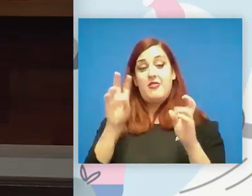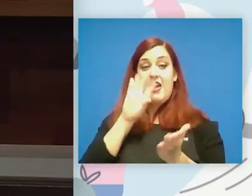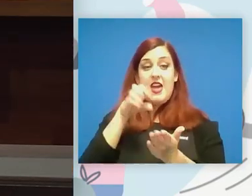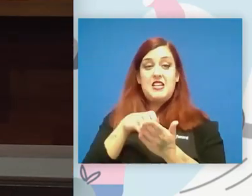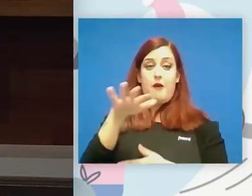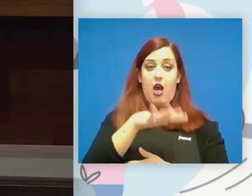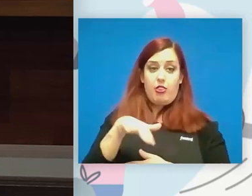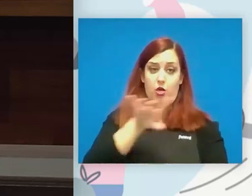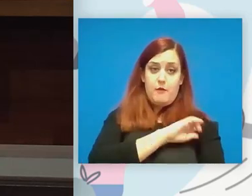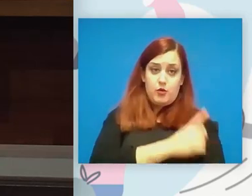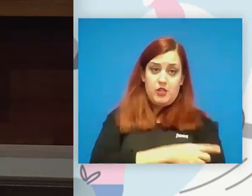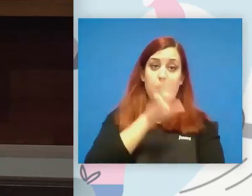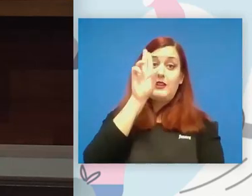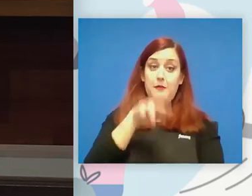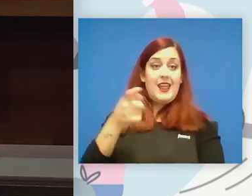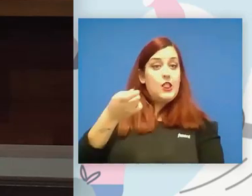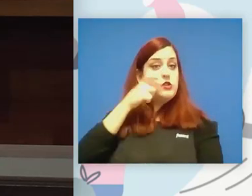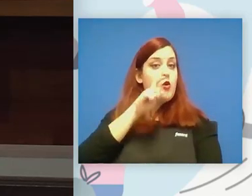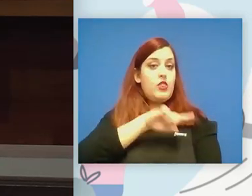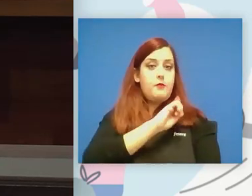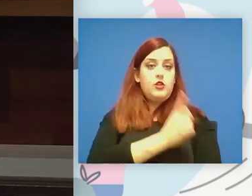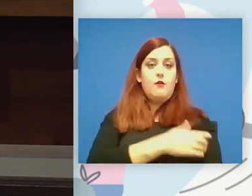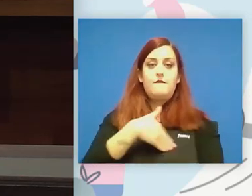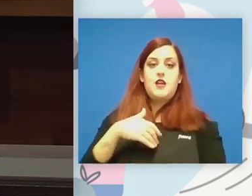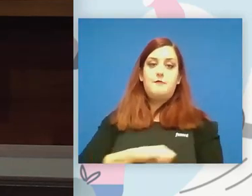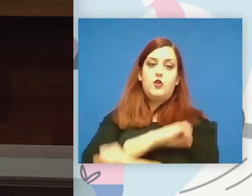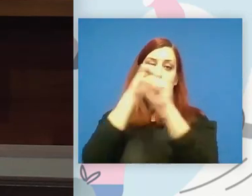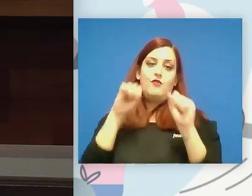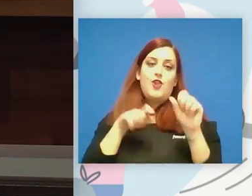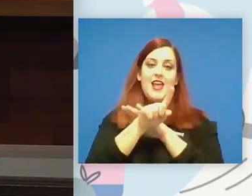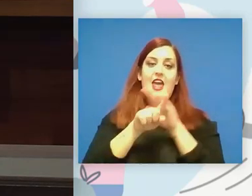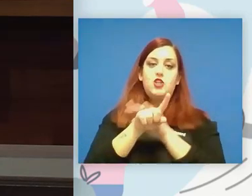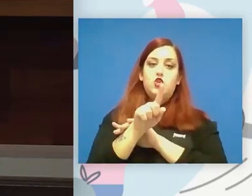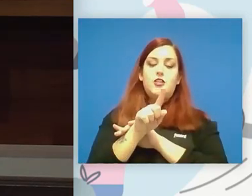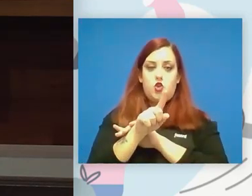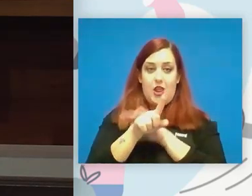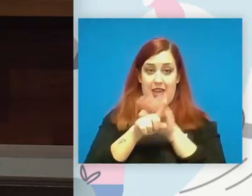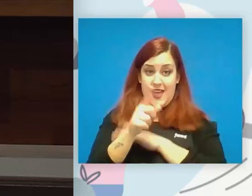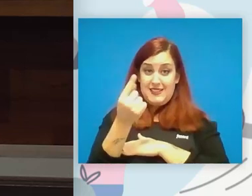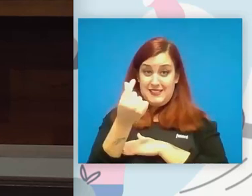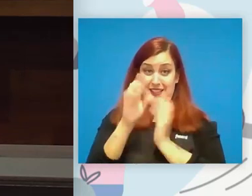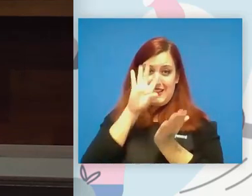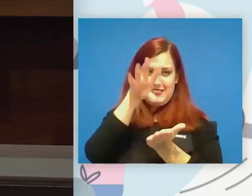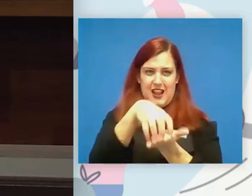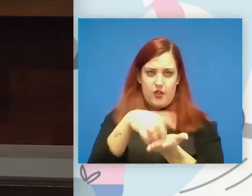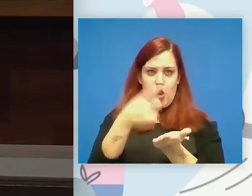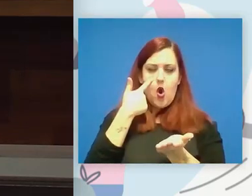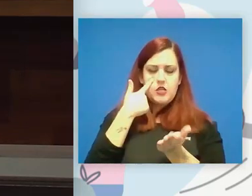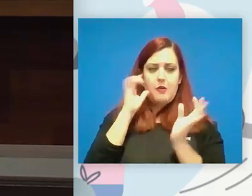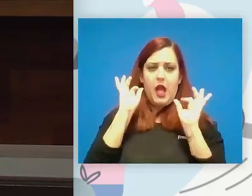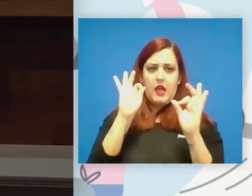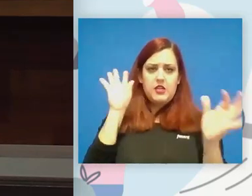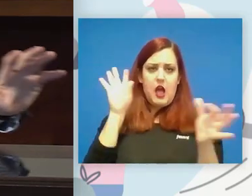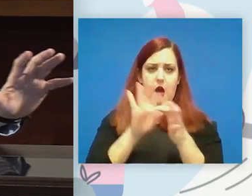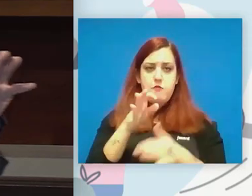deportivo lo queremos además reforzar de manera especial esos gestores esos gestores de las instalaciones pero en este